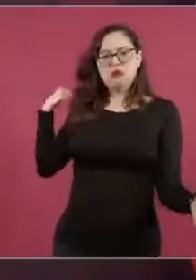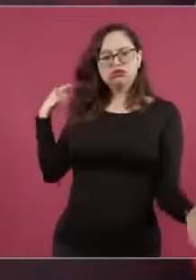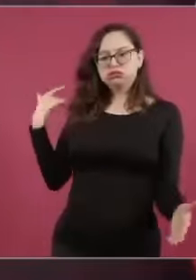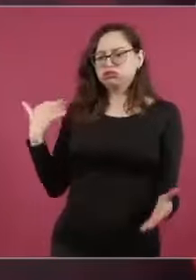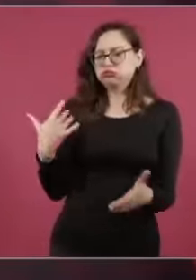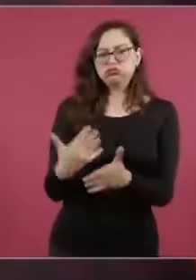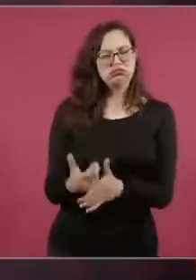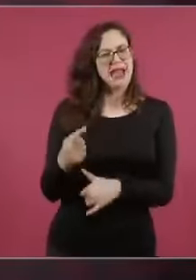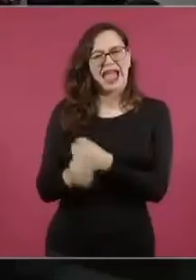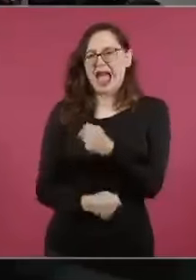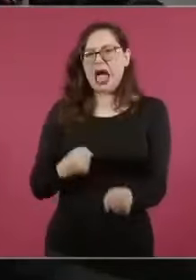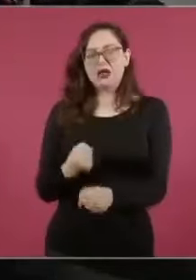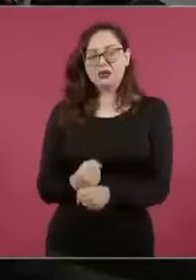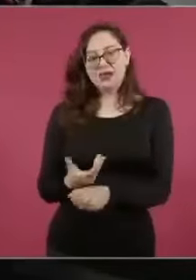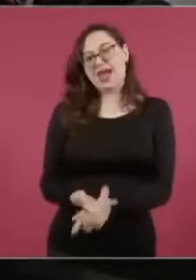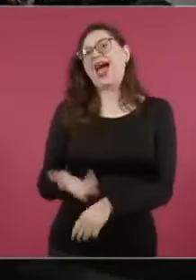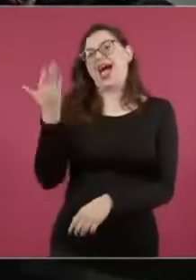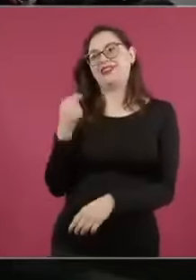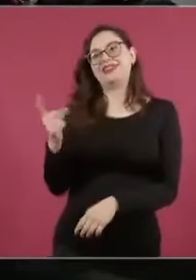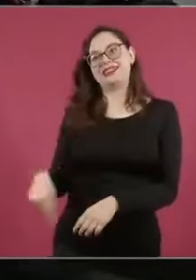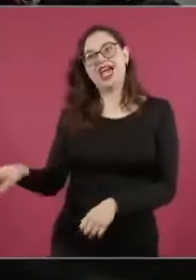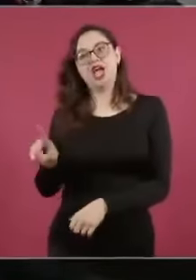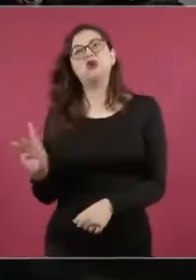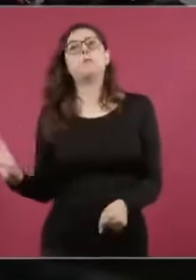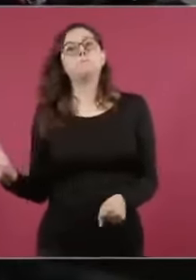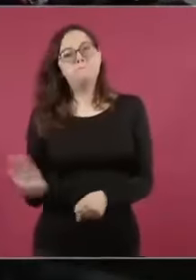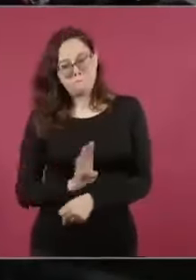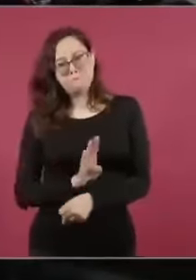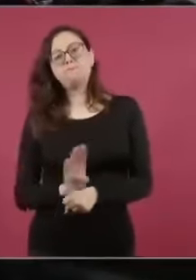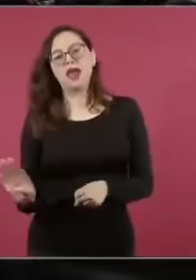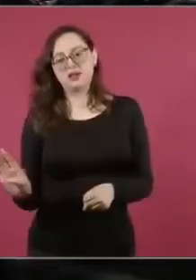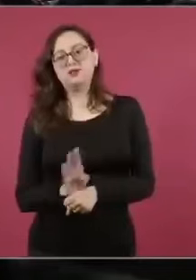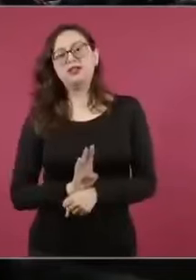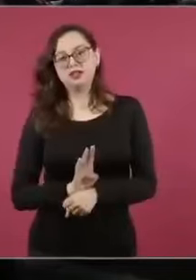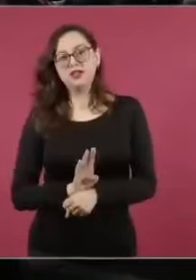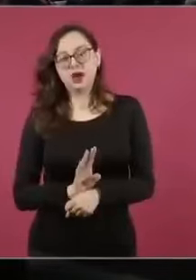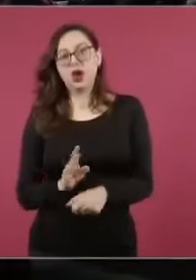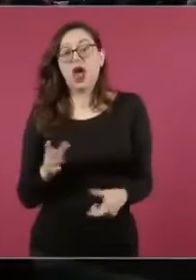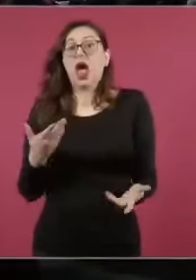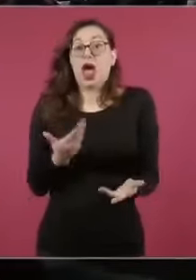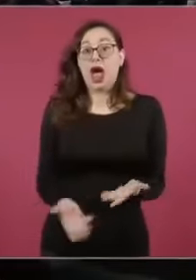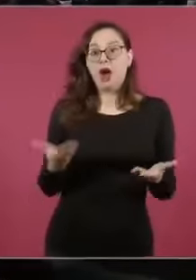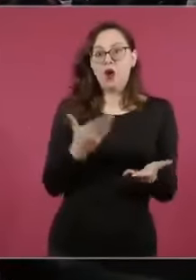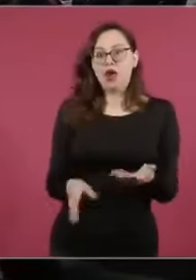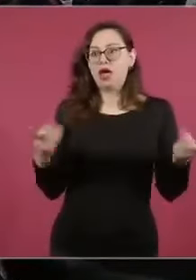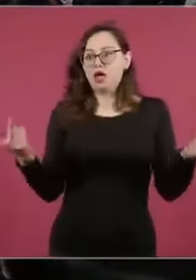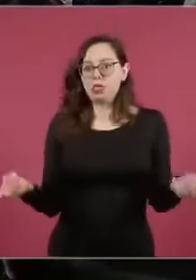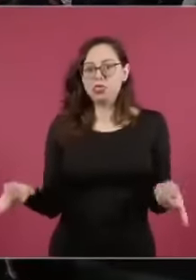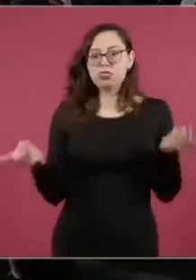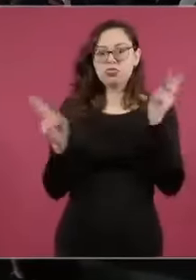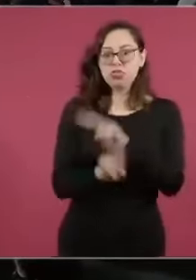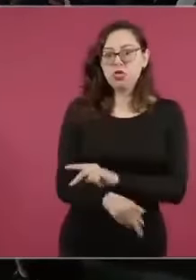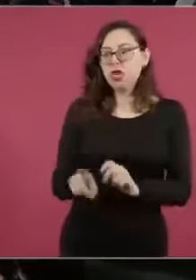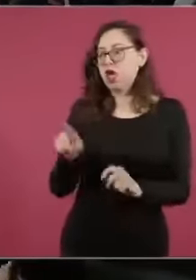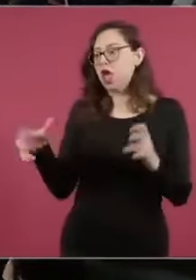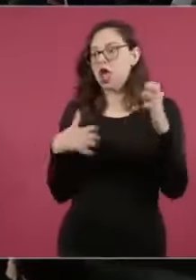criticó la marcha donde fueron dos tres gatos el día de ayer allá frente al INE y aquí se enojaron porque les decía eso pero es que si